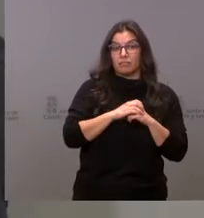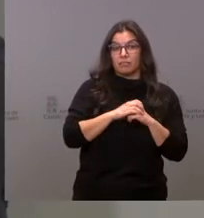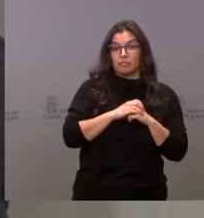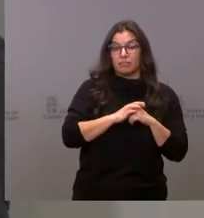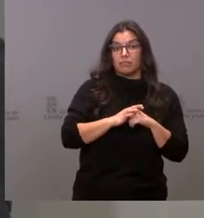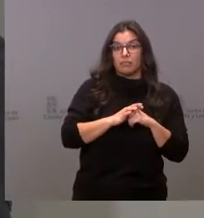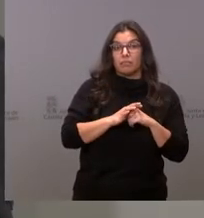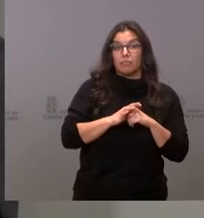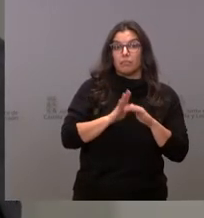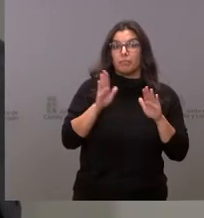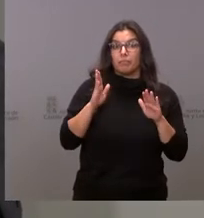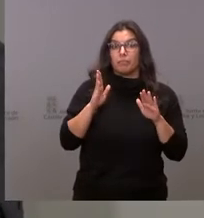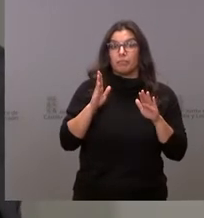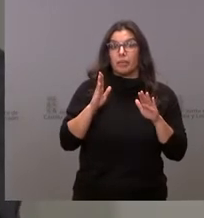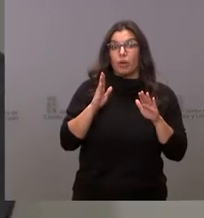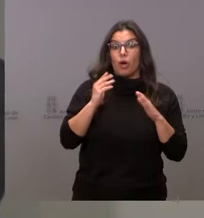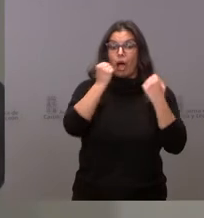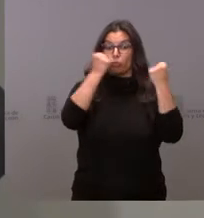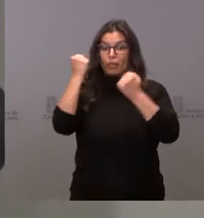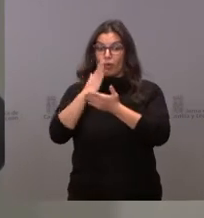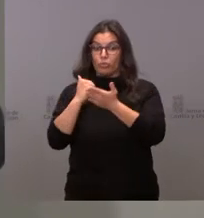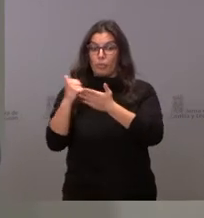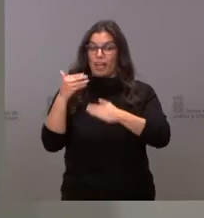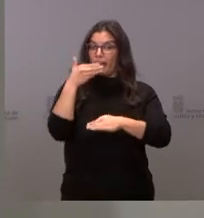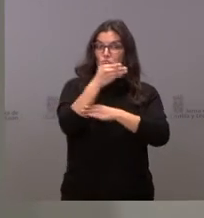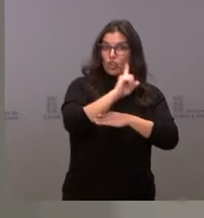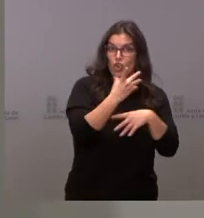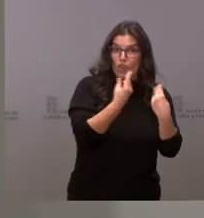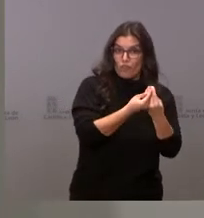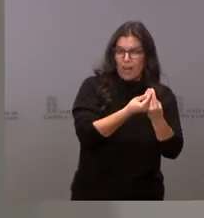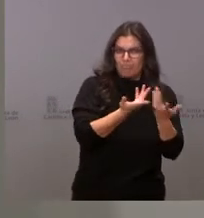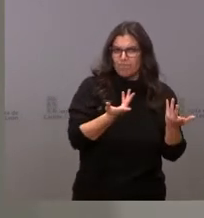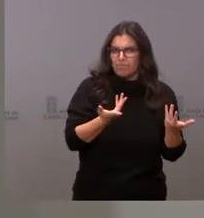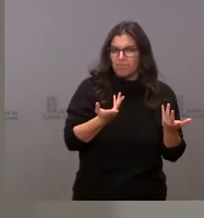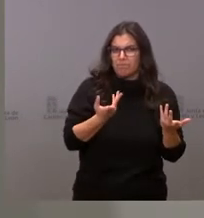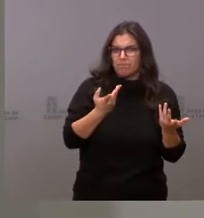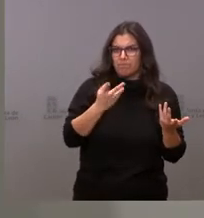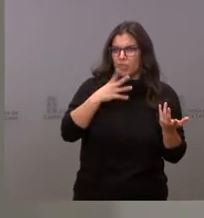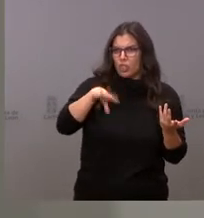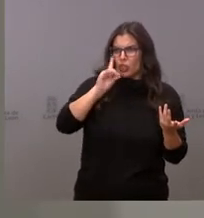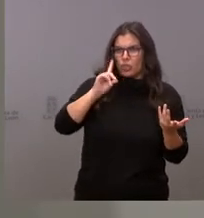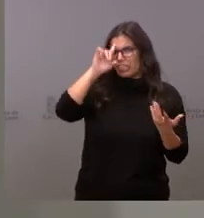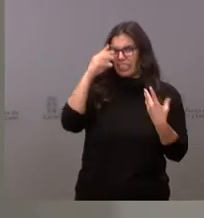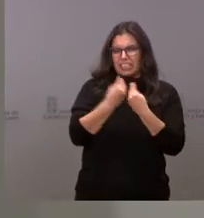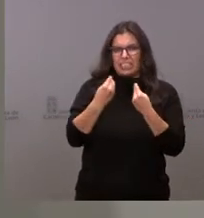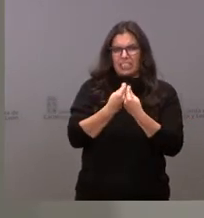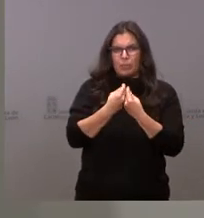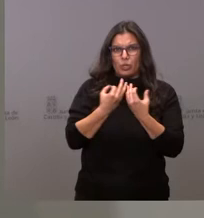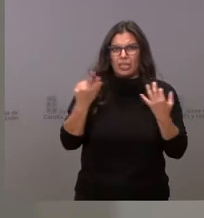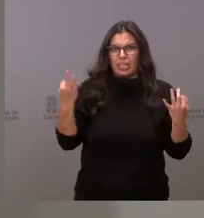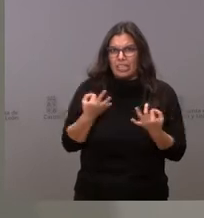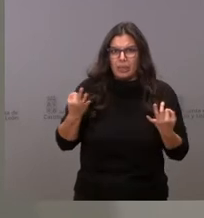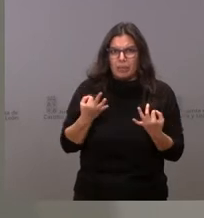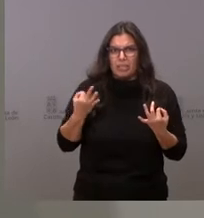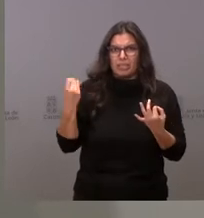autoridades autonómicas. No acabamos de entender muy bien qué es lo que está sucediendo en el campo de las